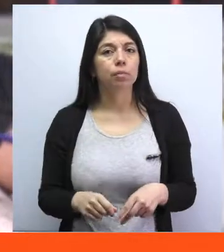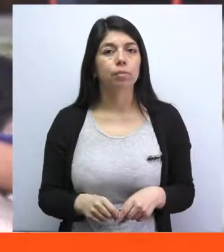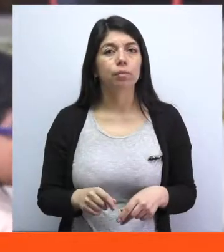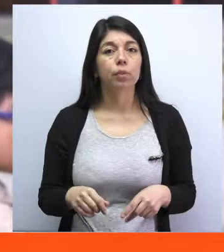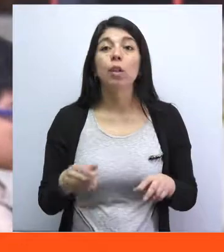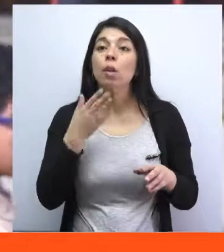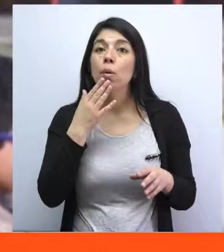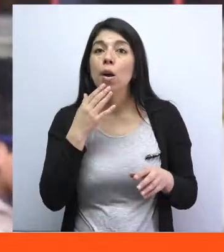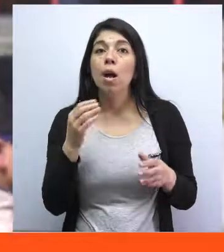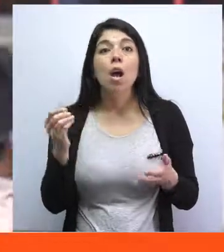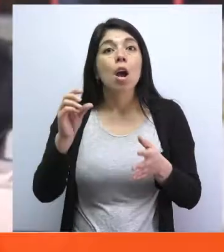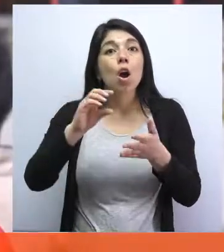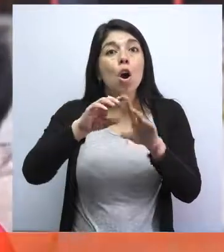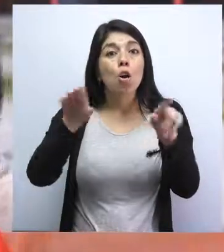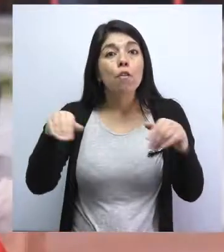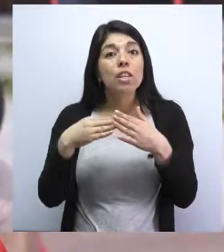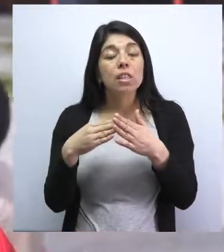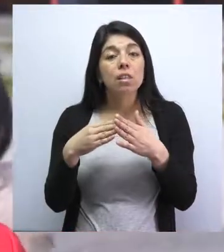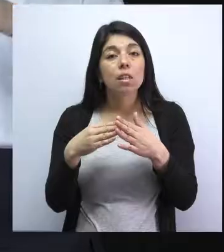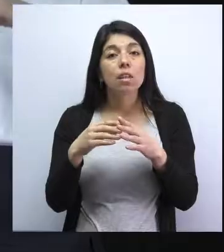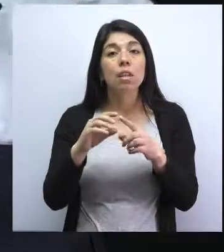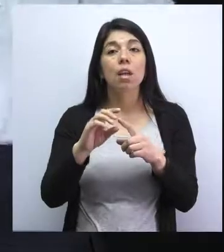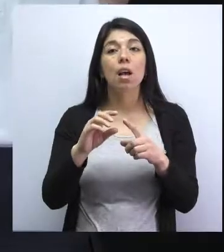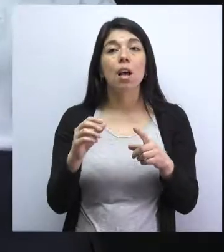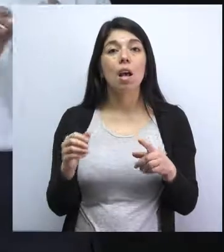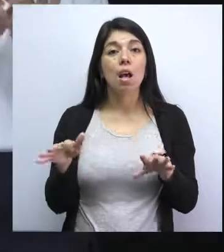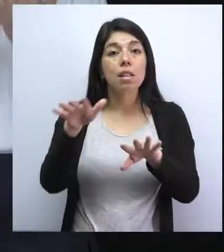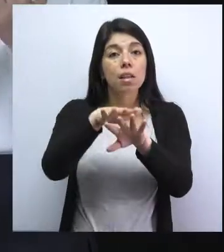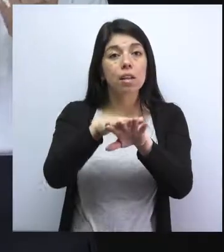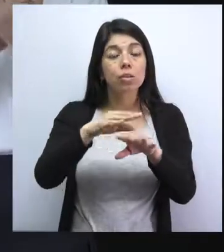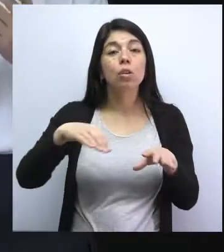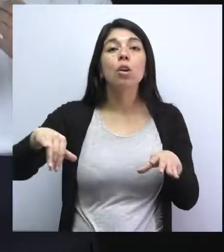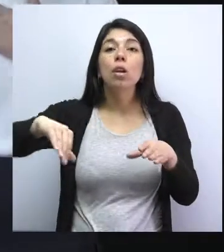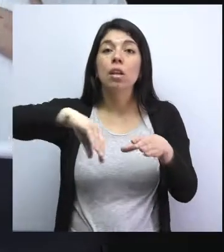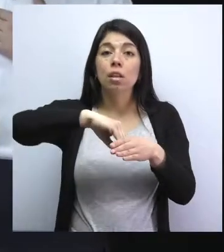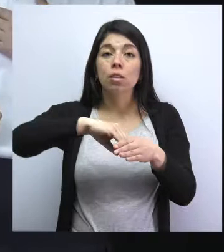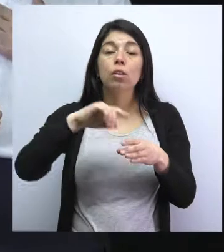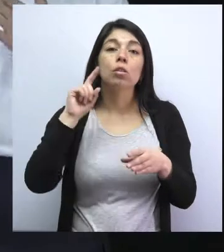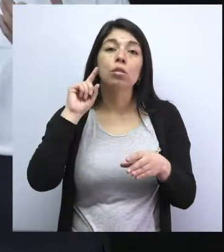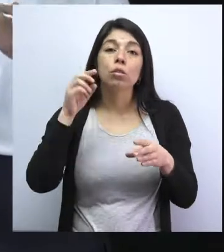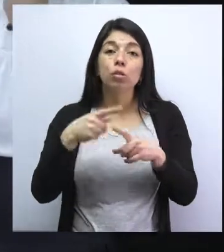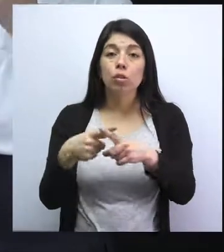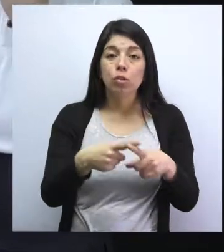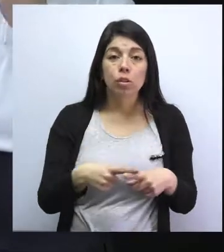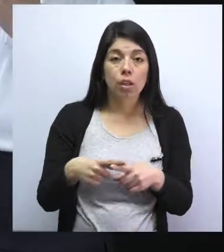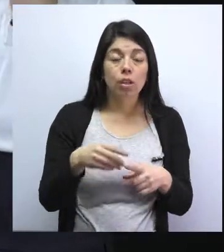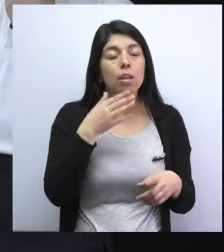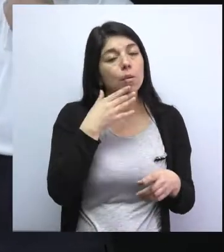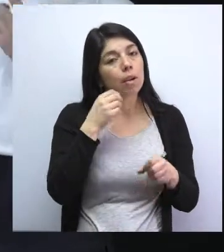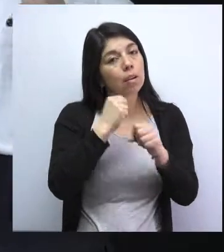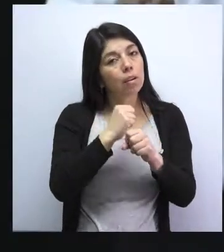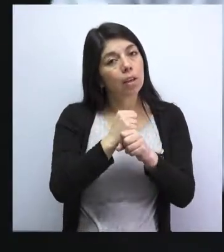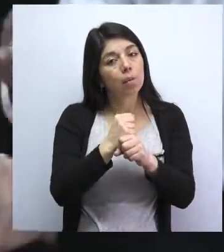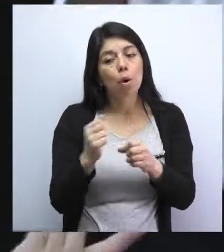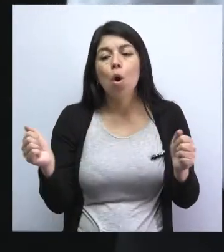departamento de inclusión social que no solamente acoja a las personas que viven hoy día una situación de discapacidad, sino que también trabajemos de la mano con las